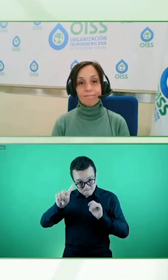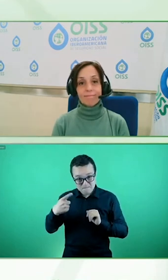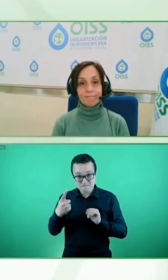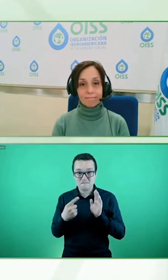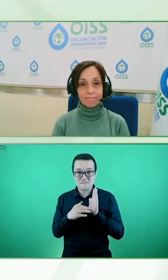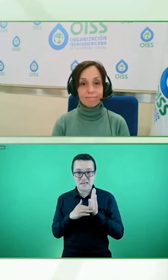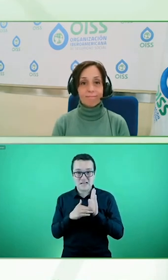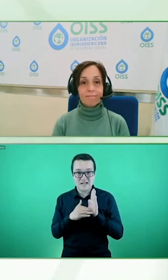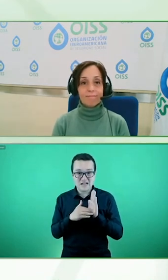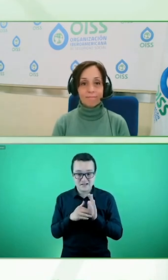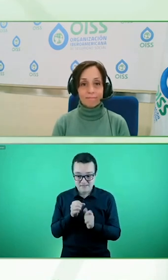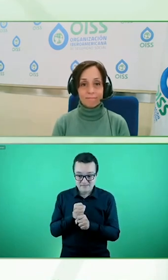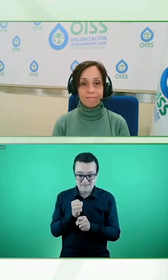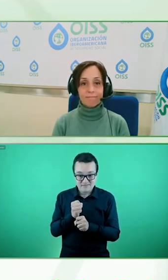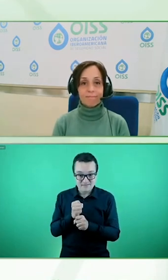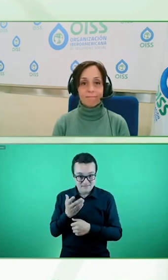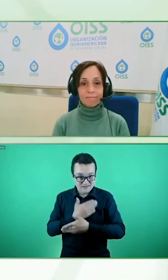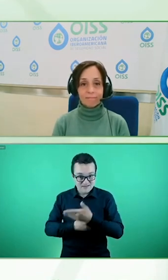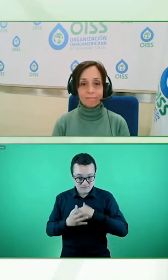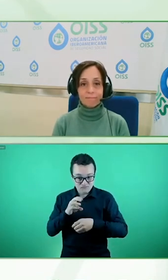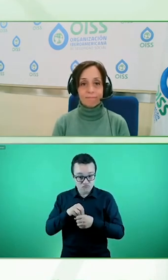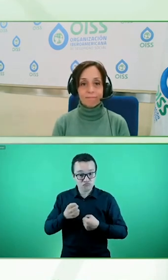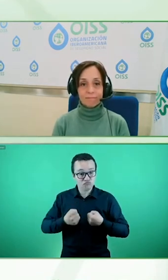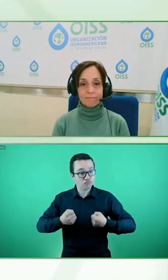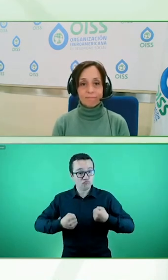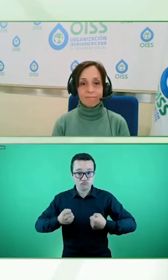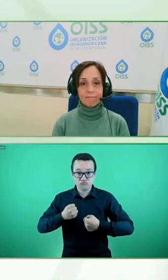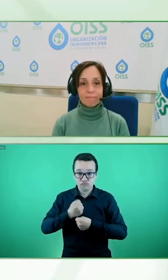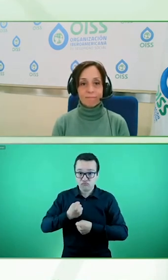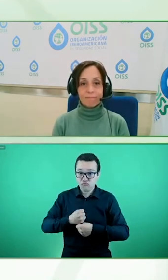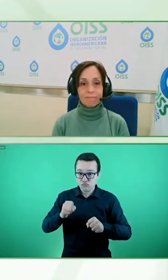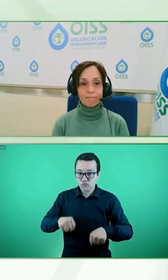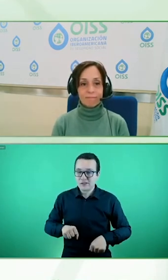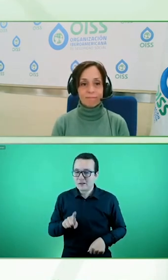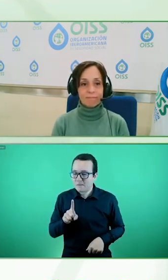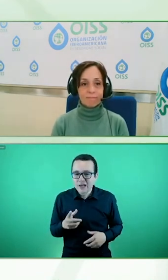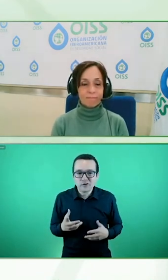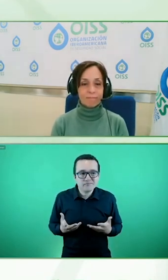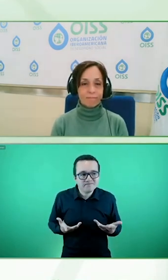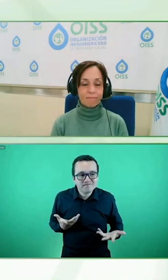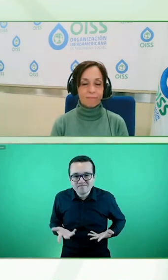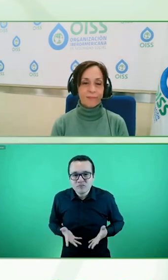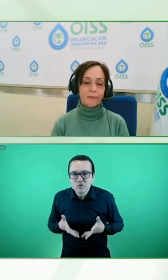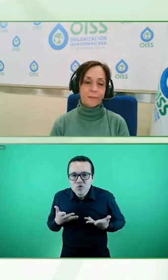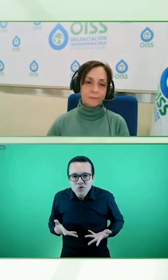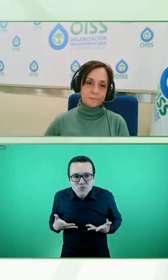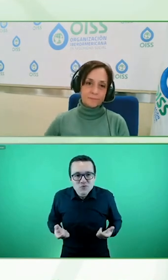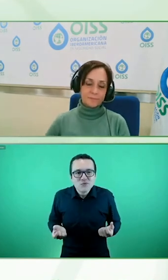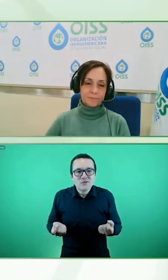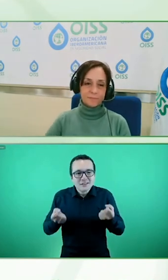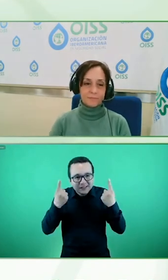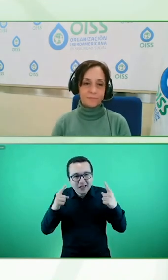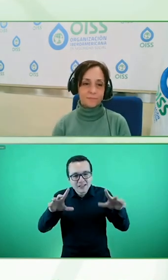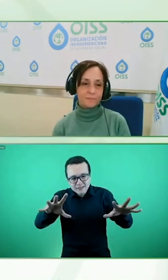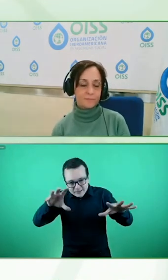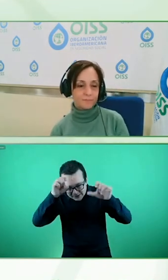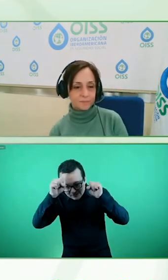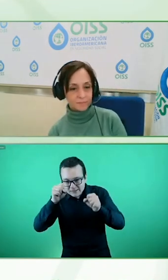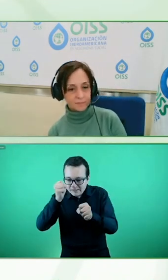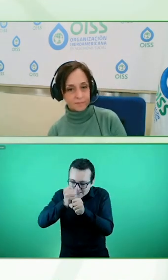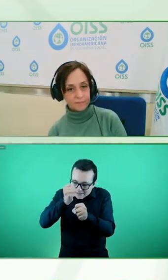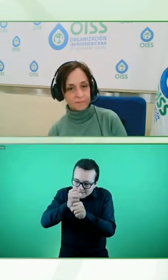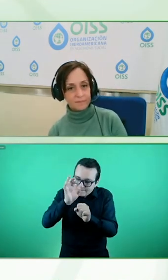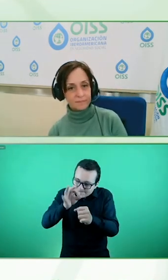con lo cual es entender y cuesta muchísimo trabajo hacer que estas cosas pasen pero es entender que si le damos el tiempo